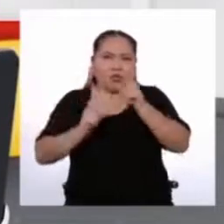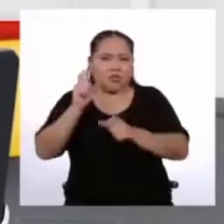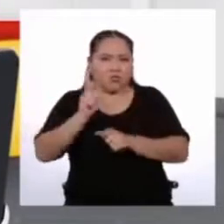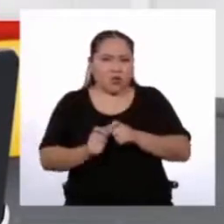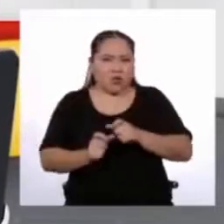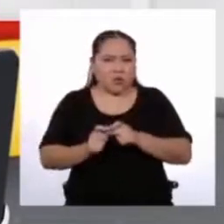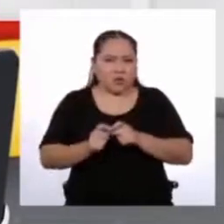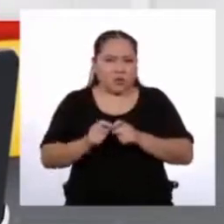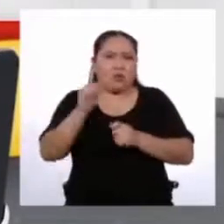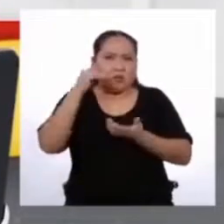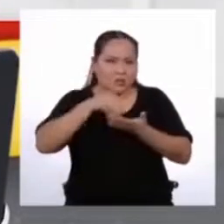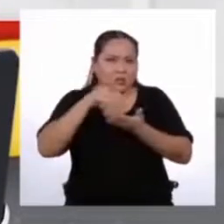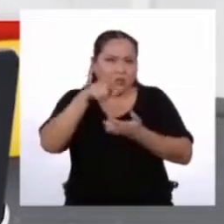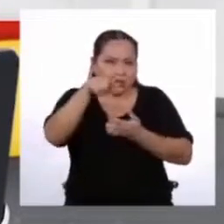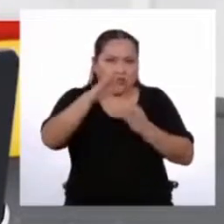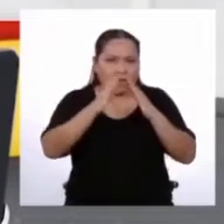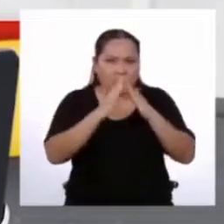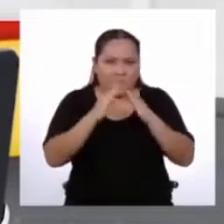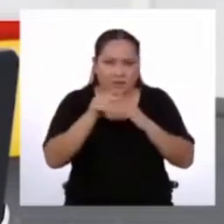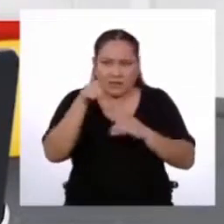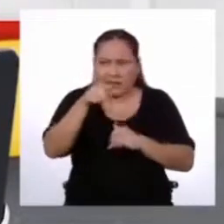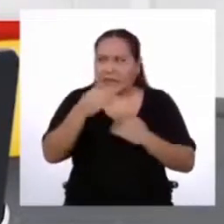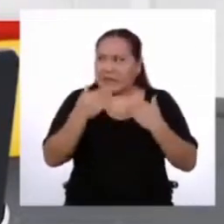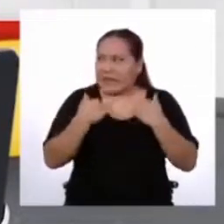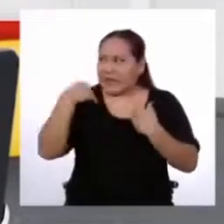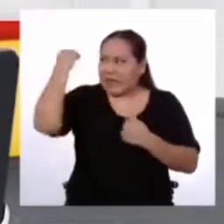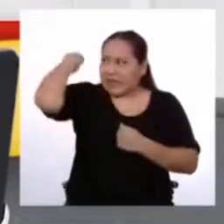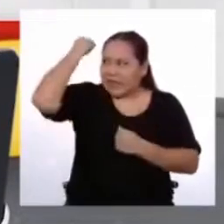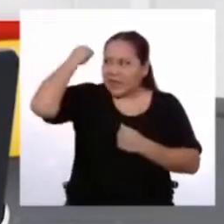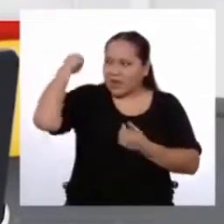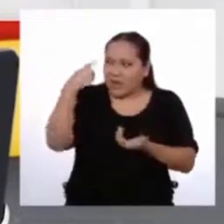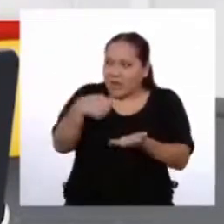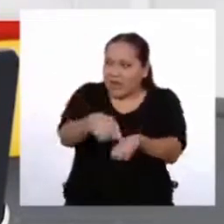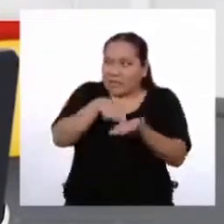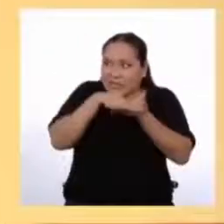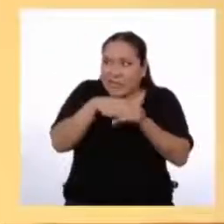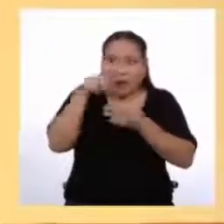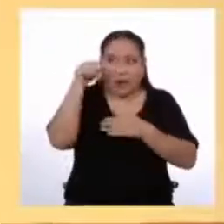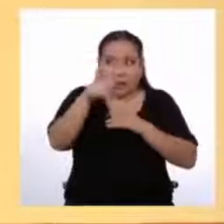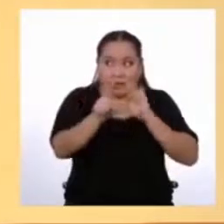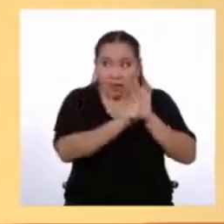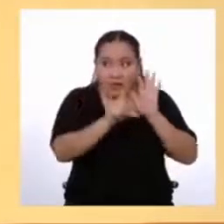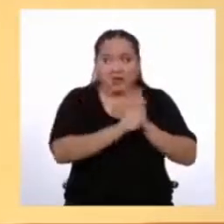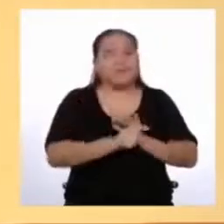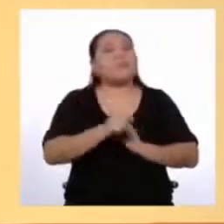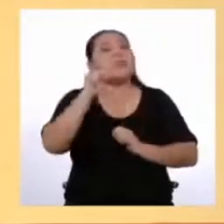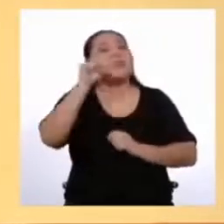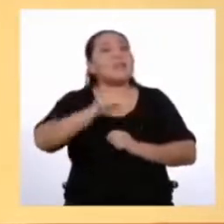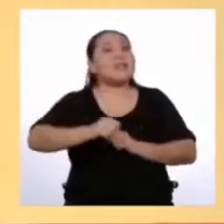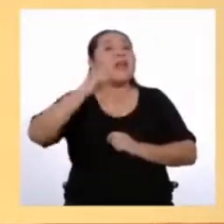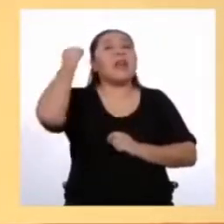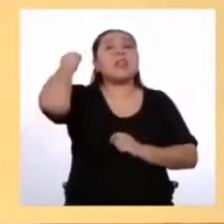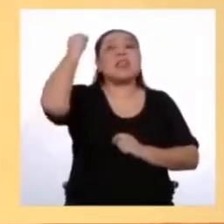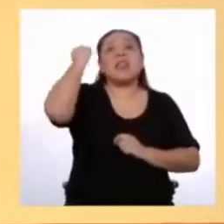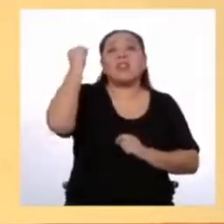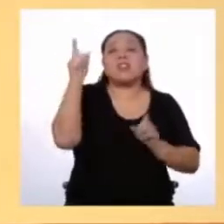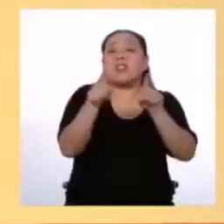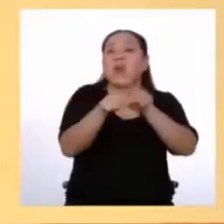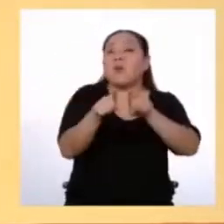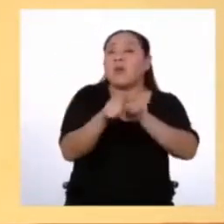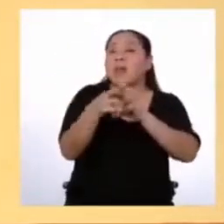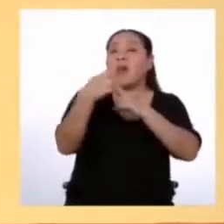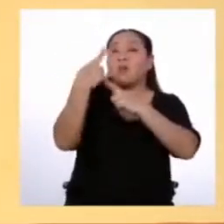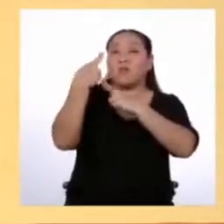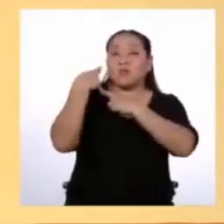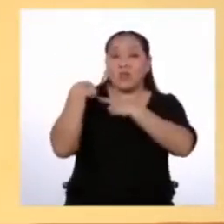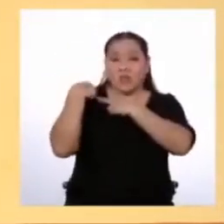estudian desde casa Tienen el derecho de demandar esas leyes El derecho y el deber, diría yo Por